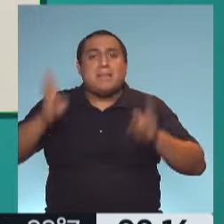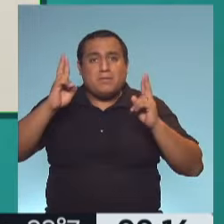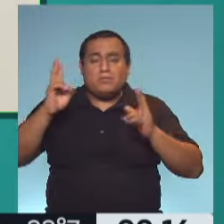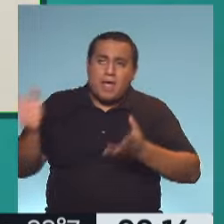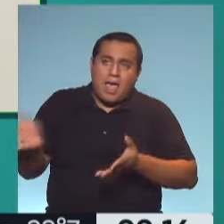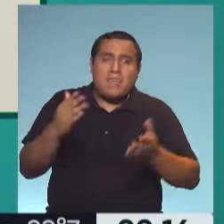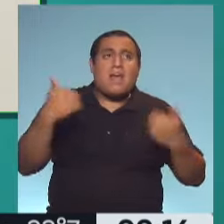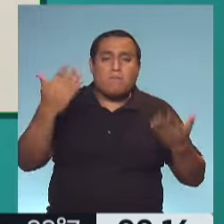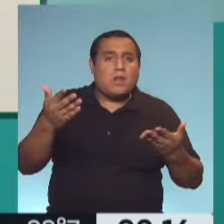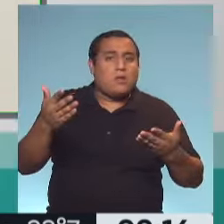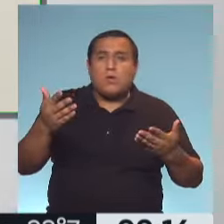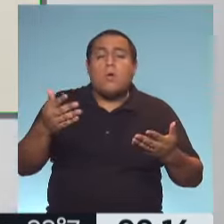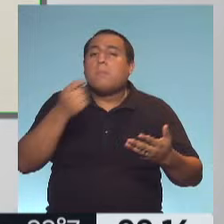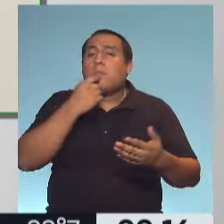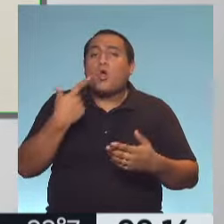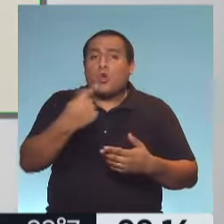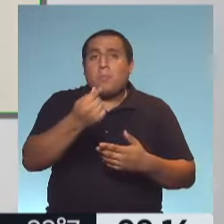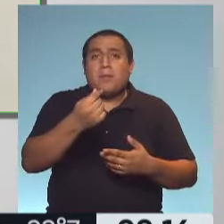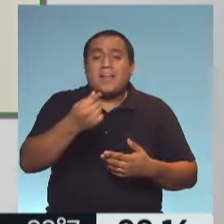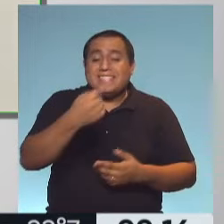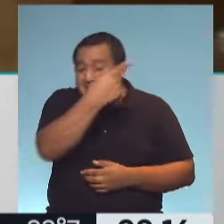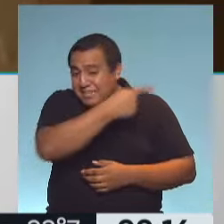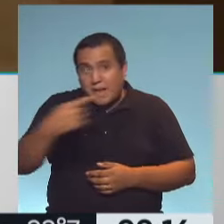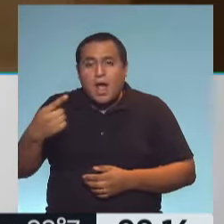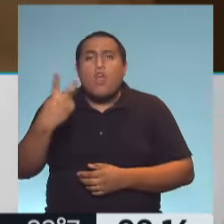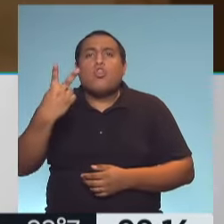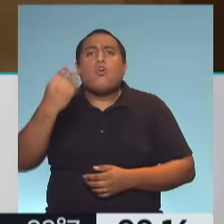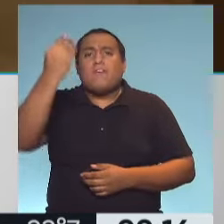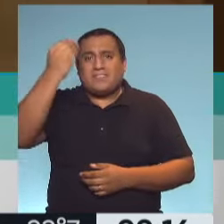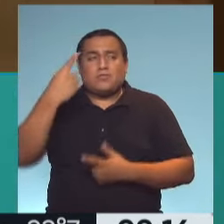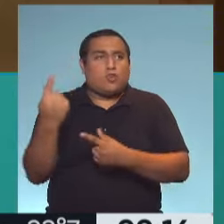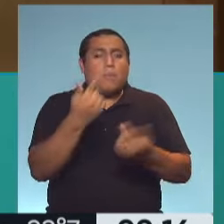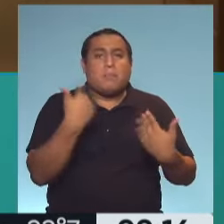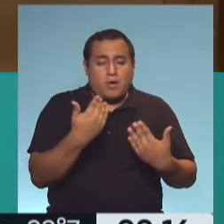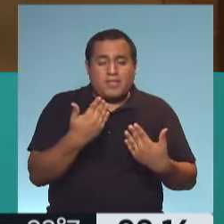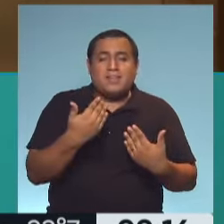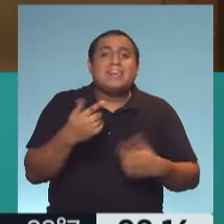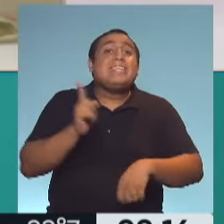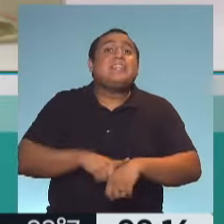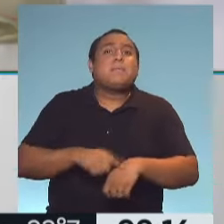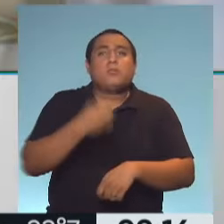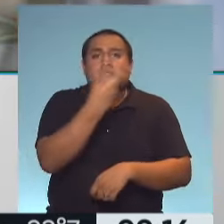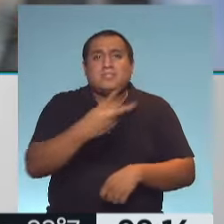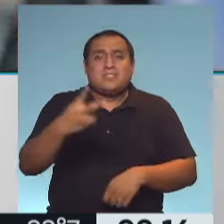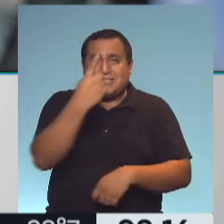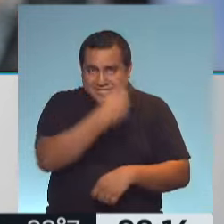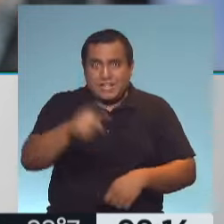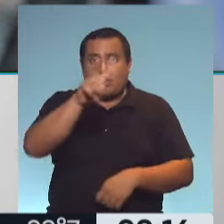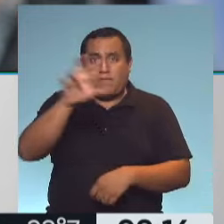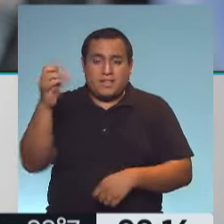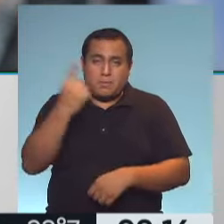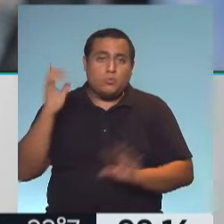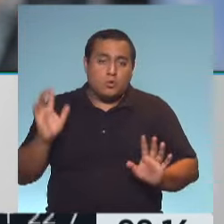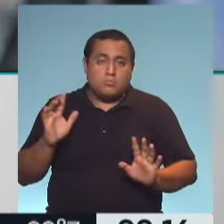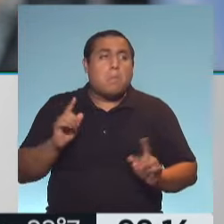son dos permisos para compras esenciales a la semana y son dos permisos de 120 minutos. Poquísimo. Versus lo que tuvimos en la primera ola,